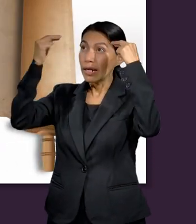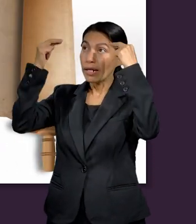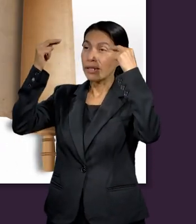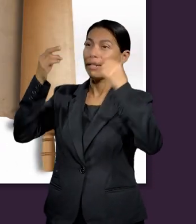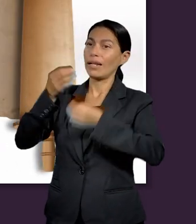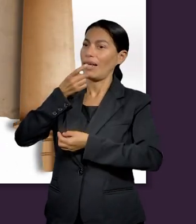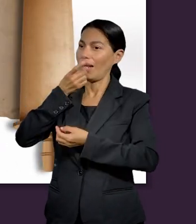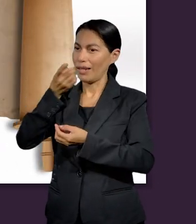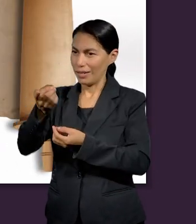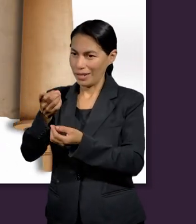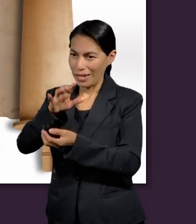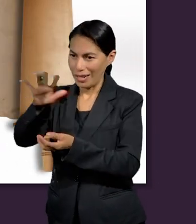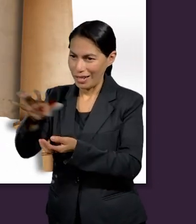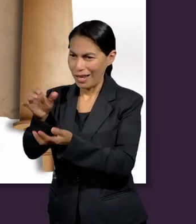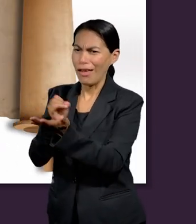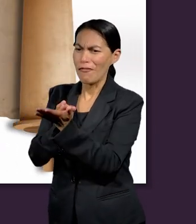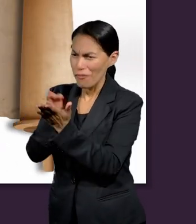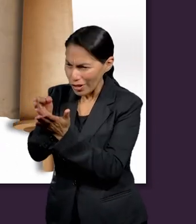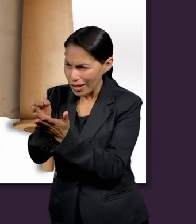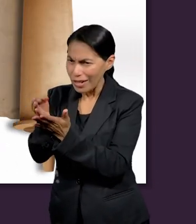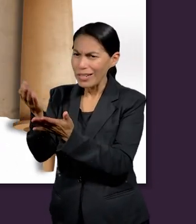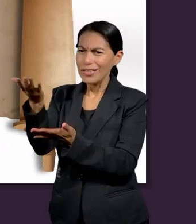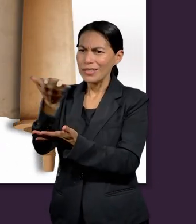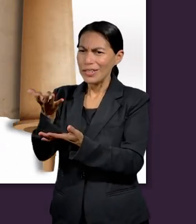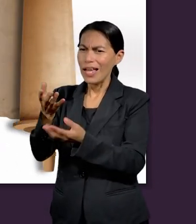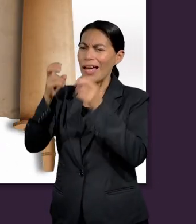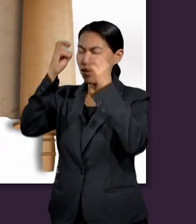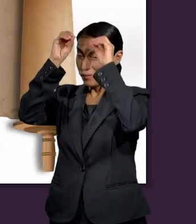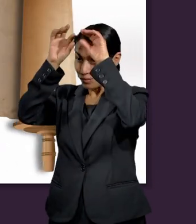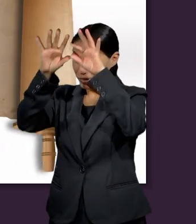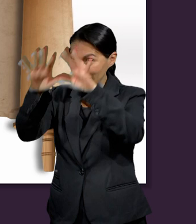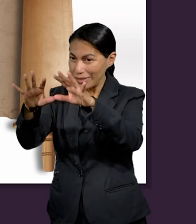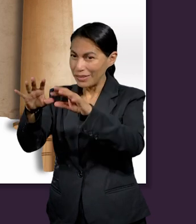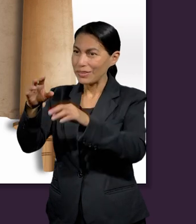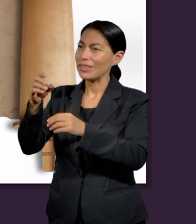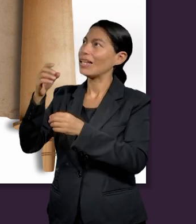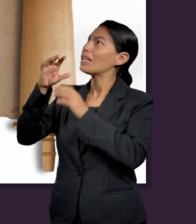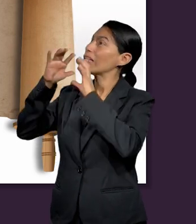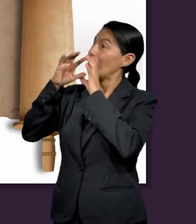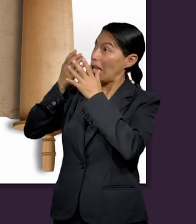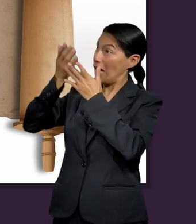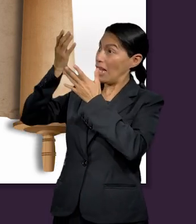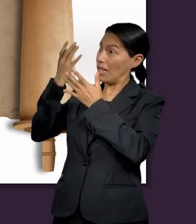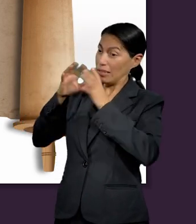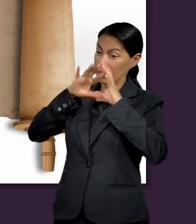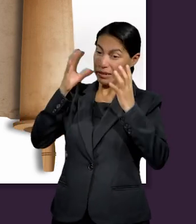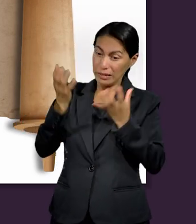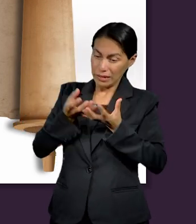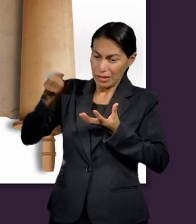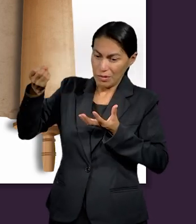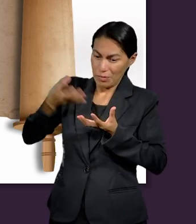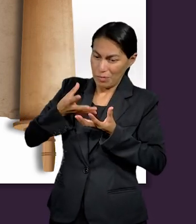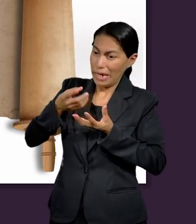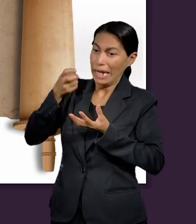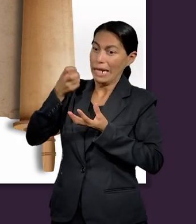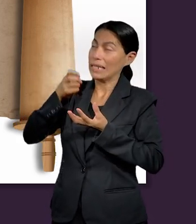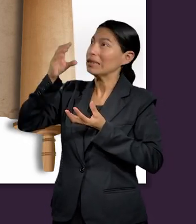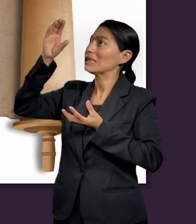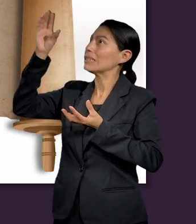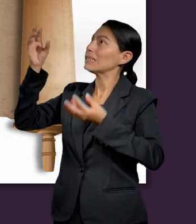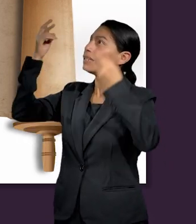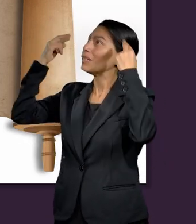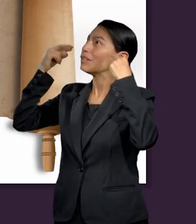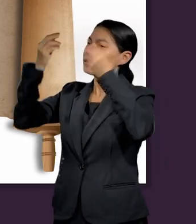Entonces, el Rey dirá a los de su derecha, Vengan, benditos de mi Padre, hereden el reino preparado para